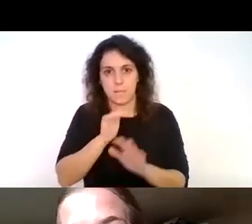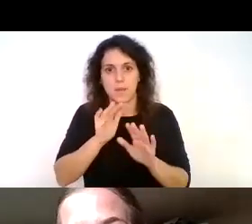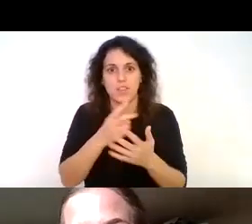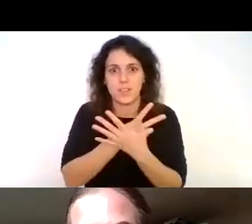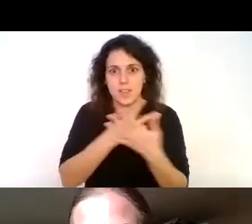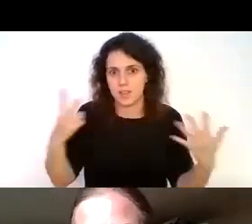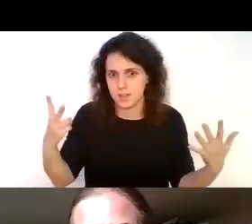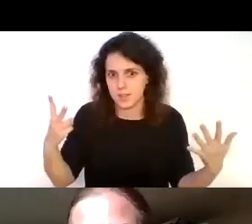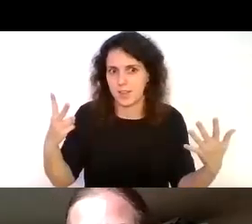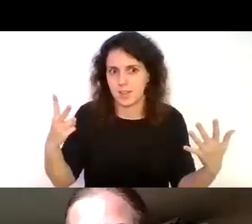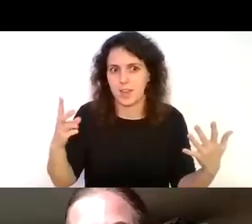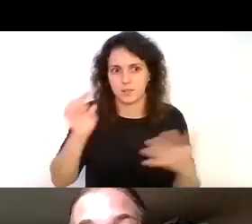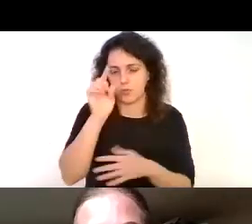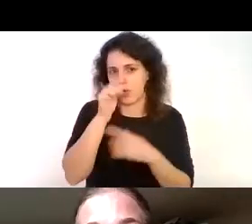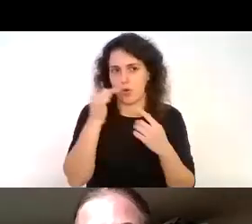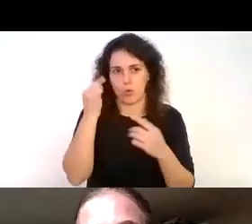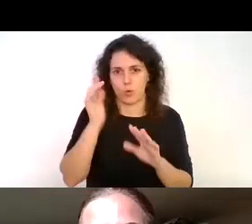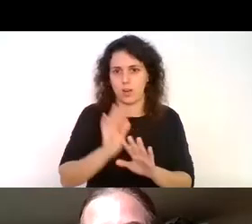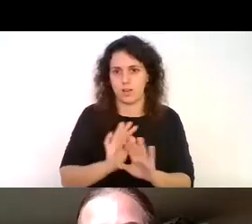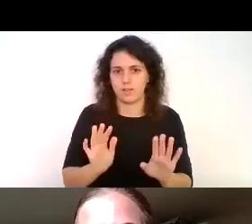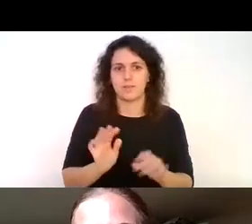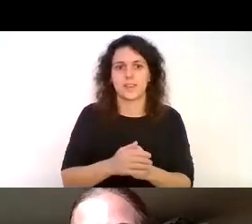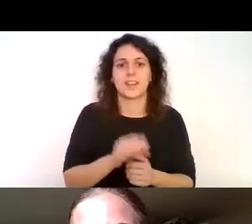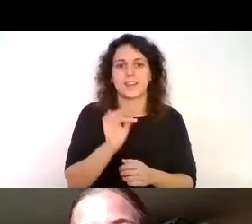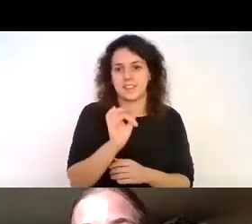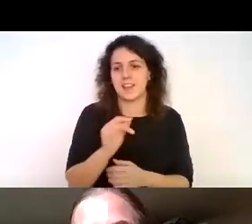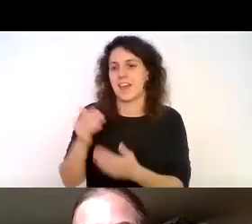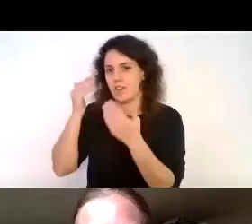una auténtica locura así que enhorabuena